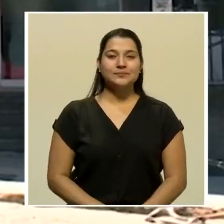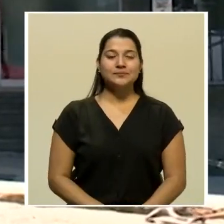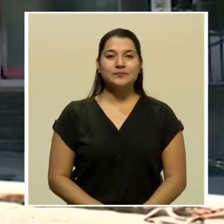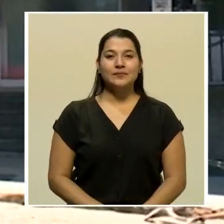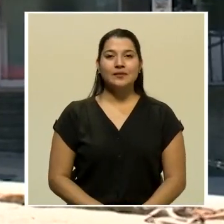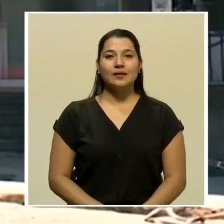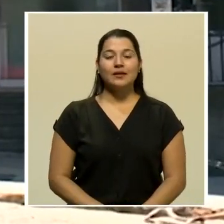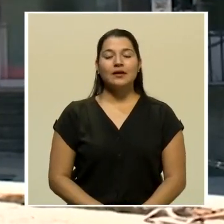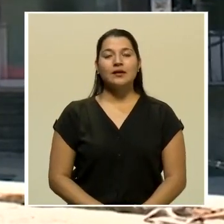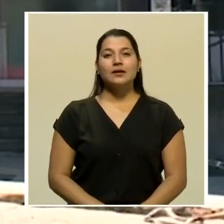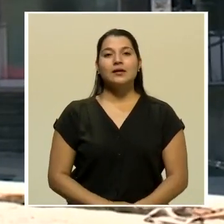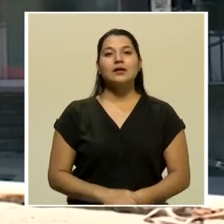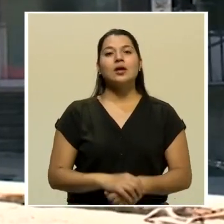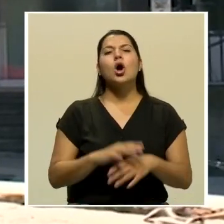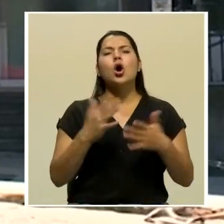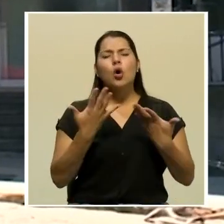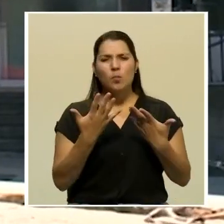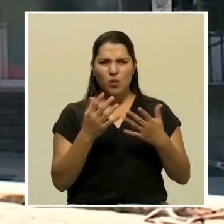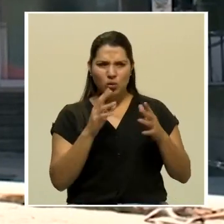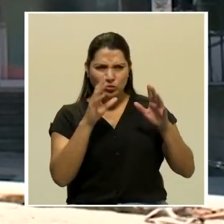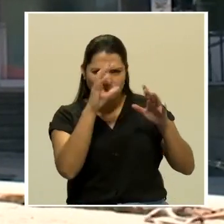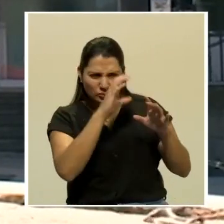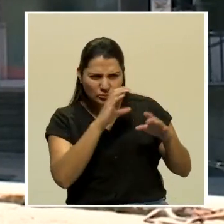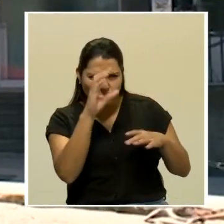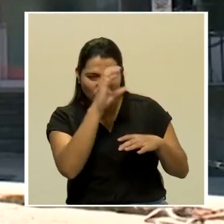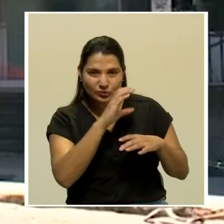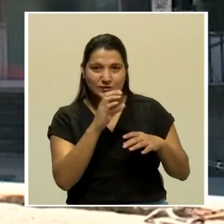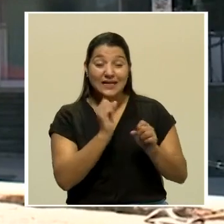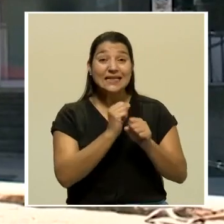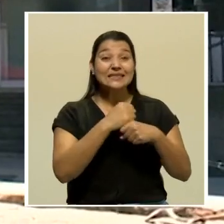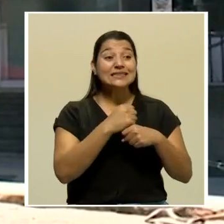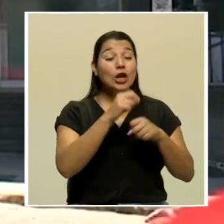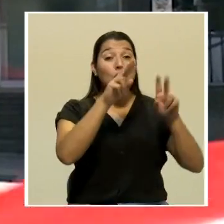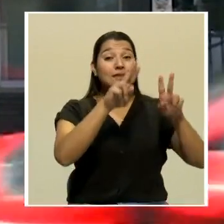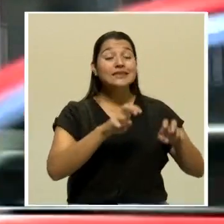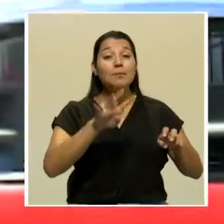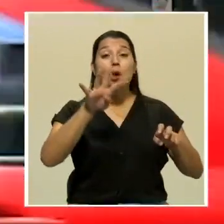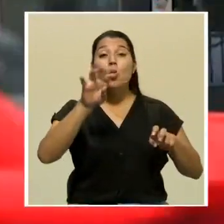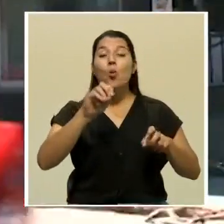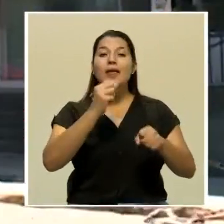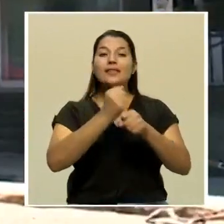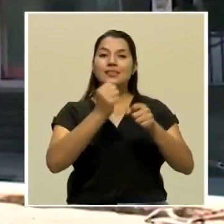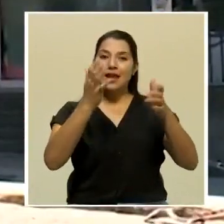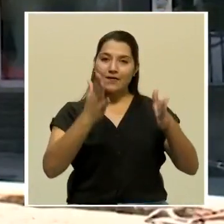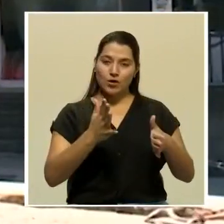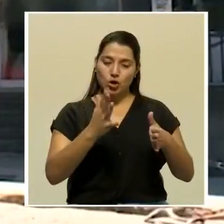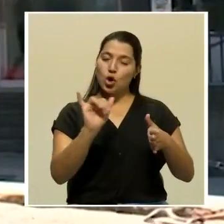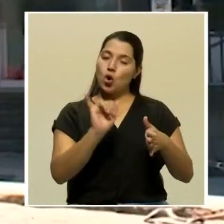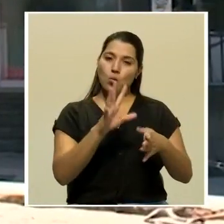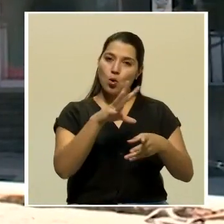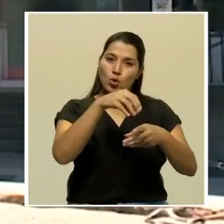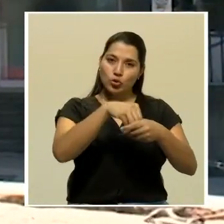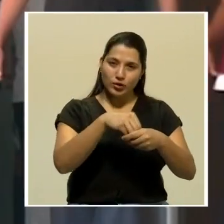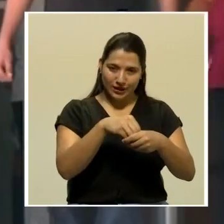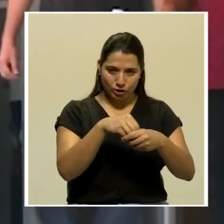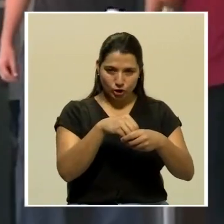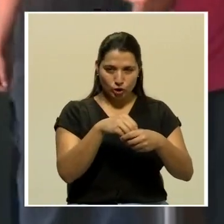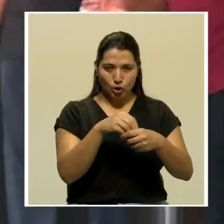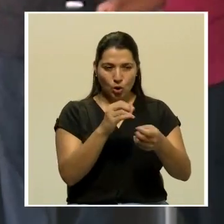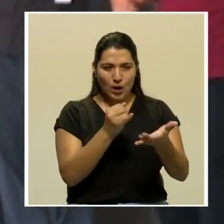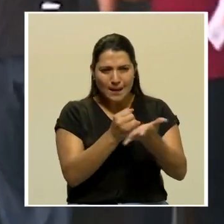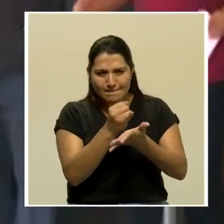identificación se hizo en un estudio realizado a 40 colaboradores como parte de las labores de rastreo